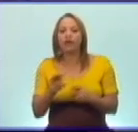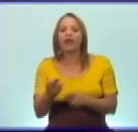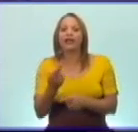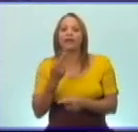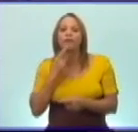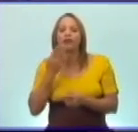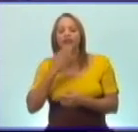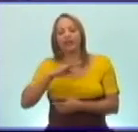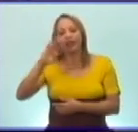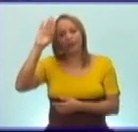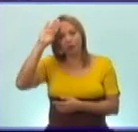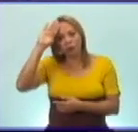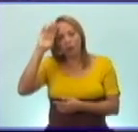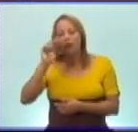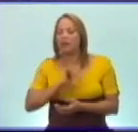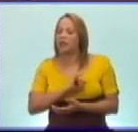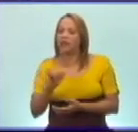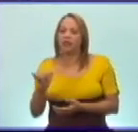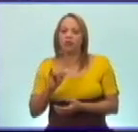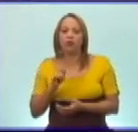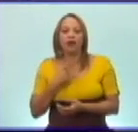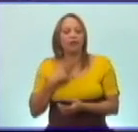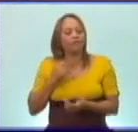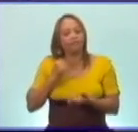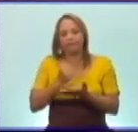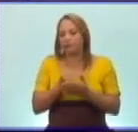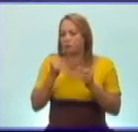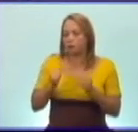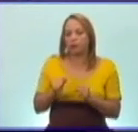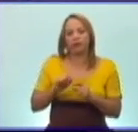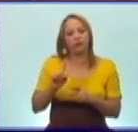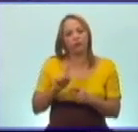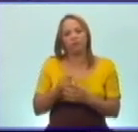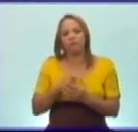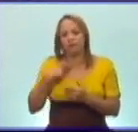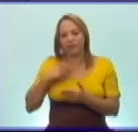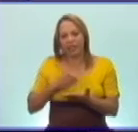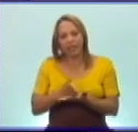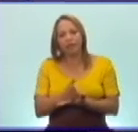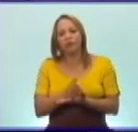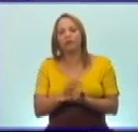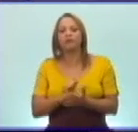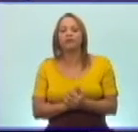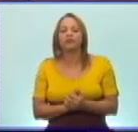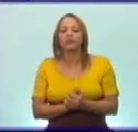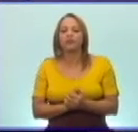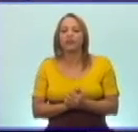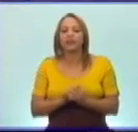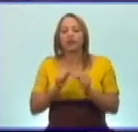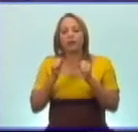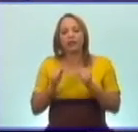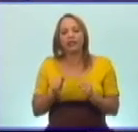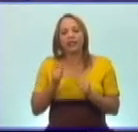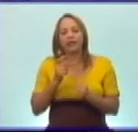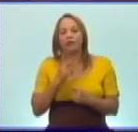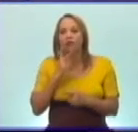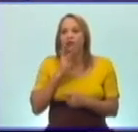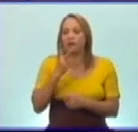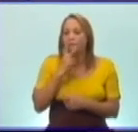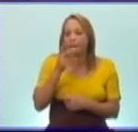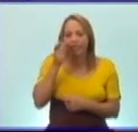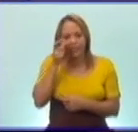nuestro pueblo también es inexpugnable. Nosotros nos mantenemos alertas y